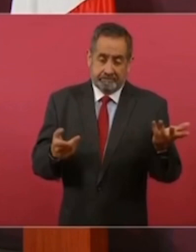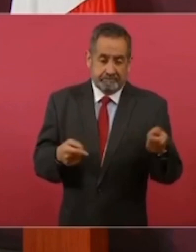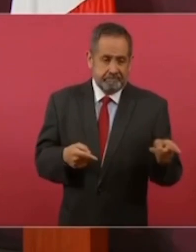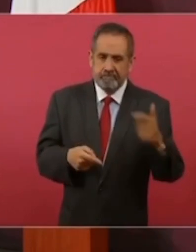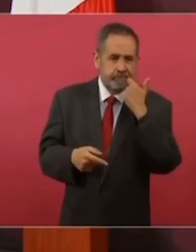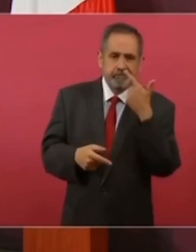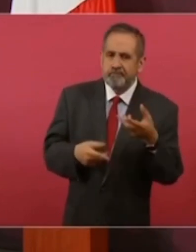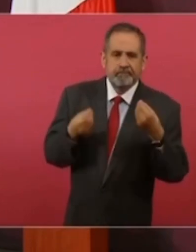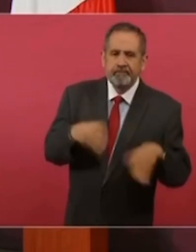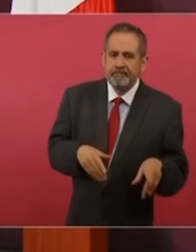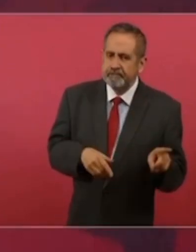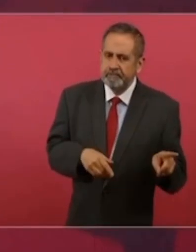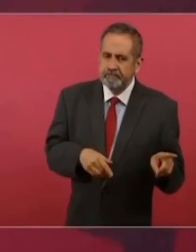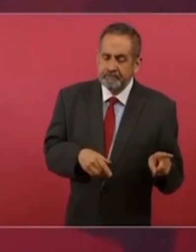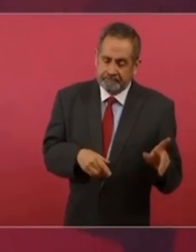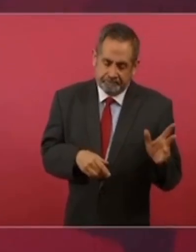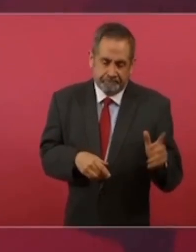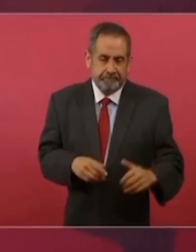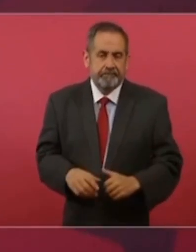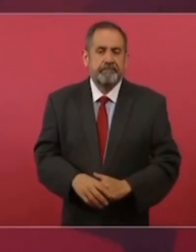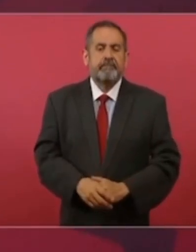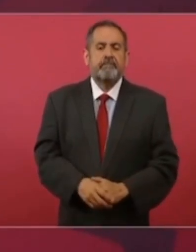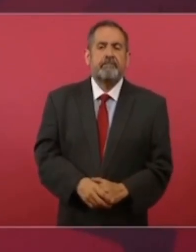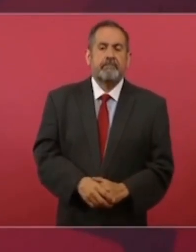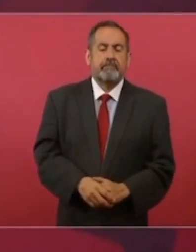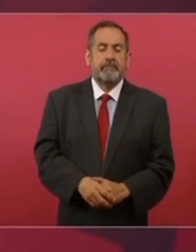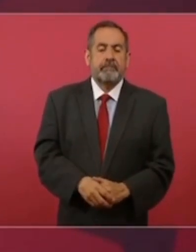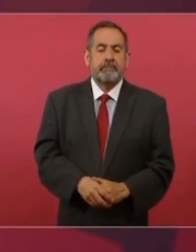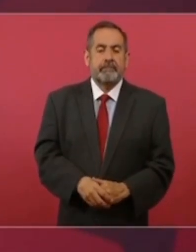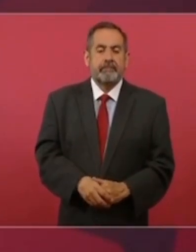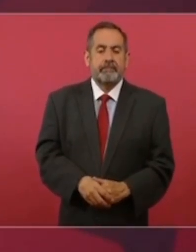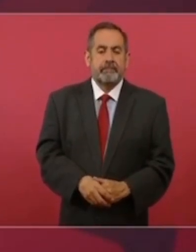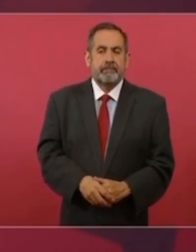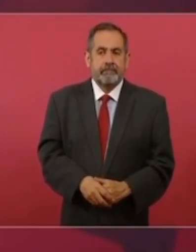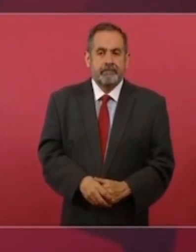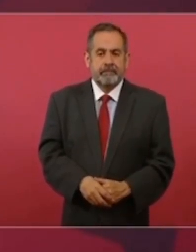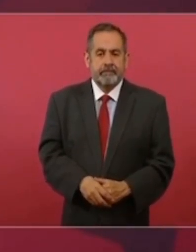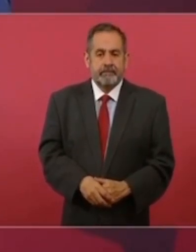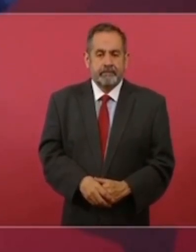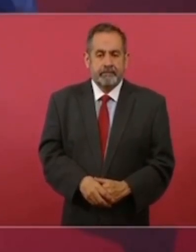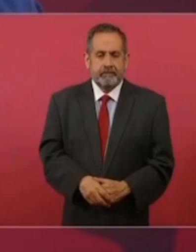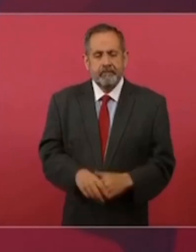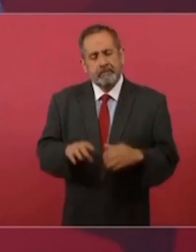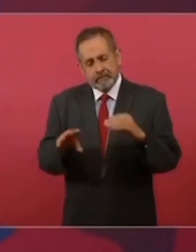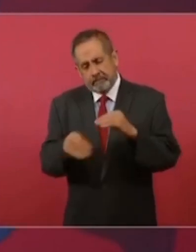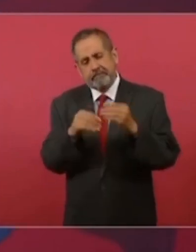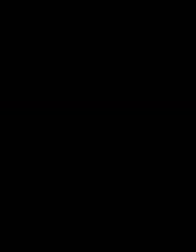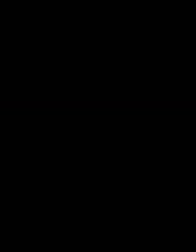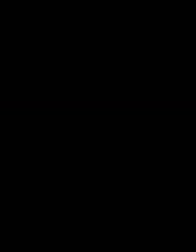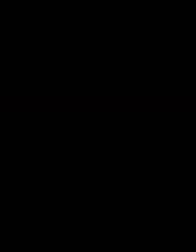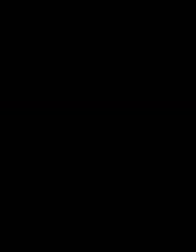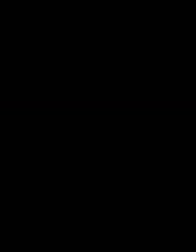más otras cosas.